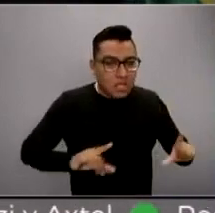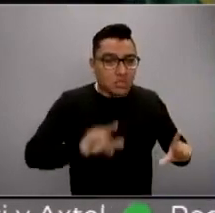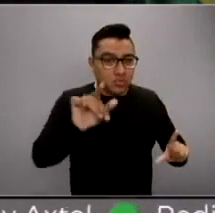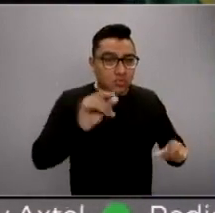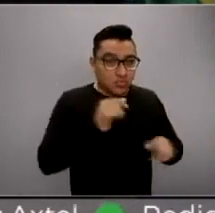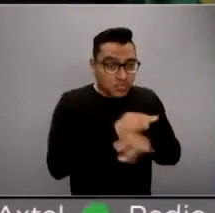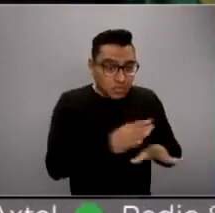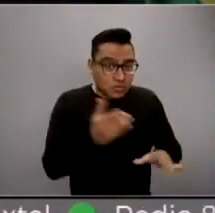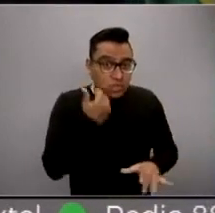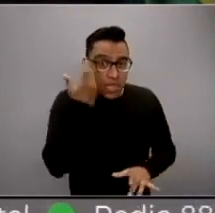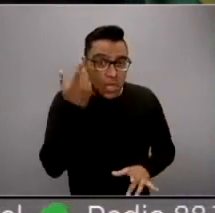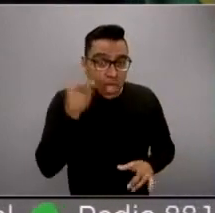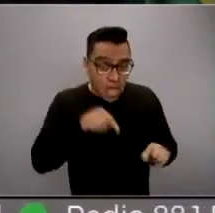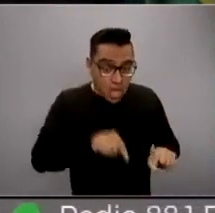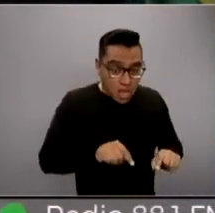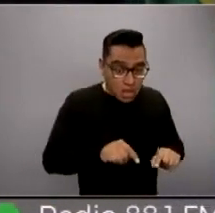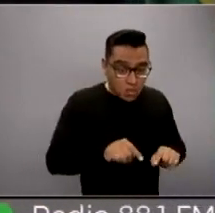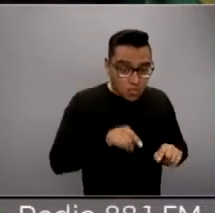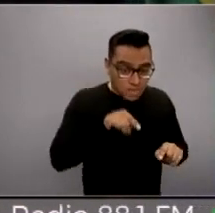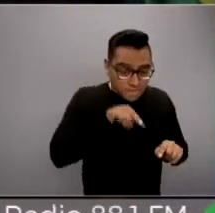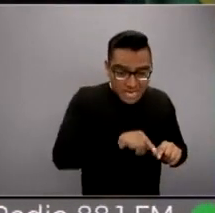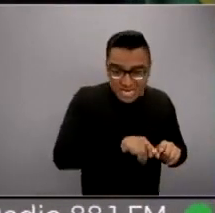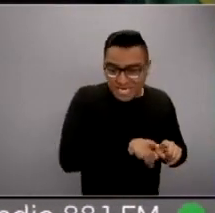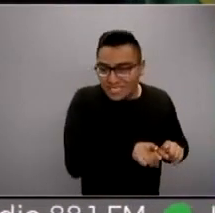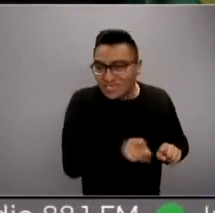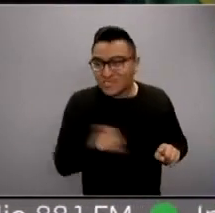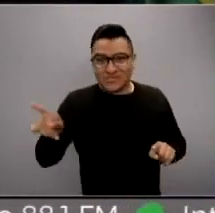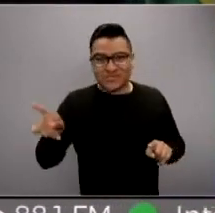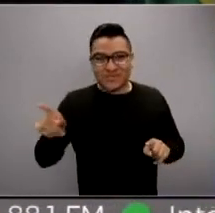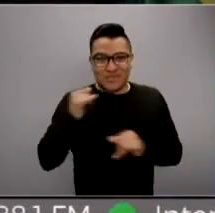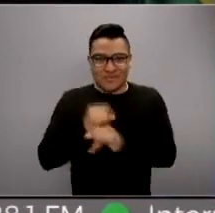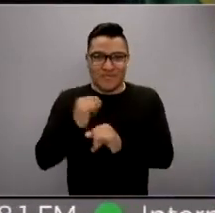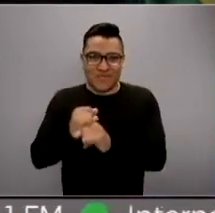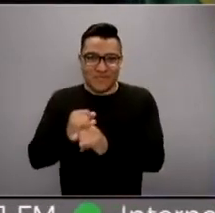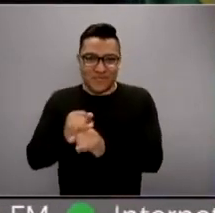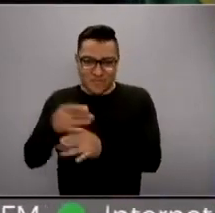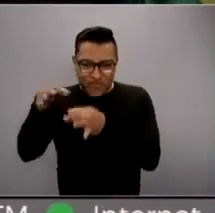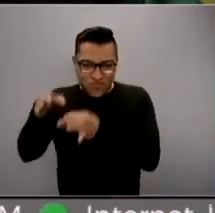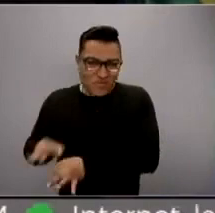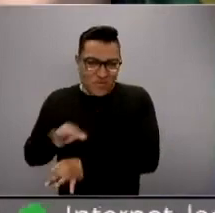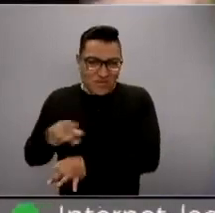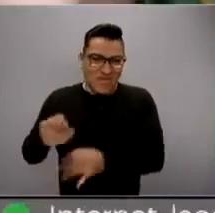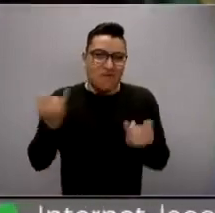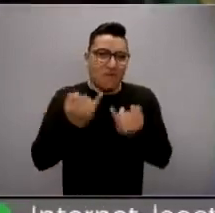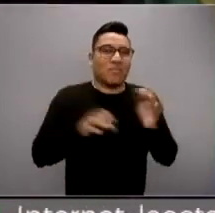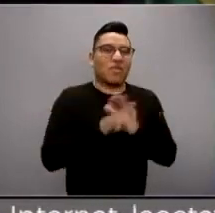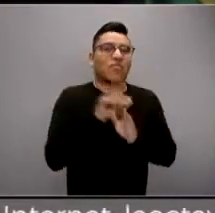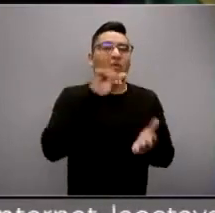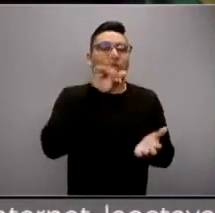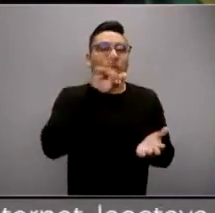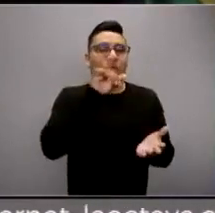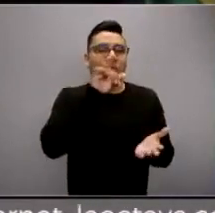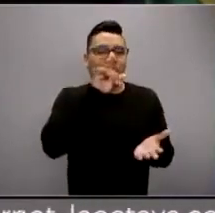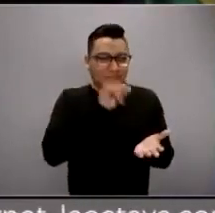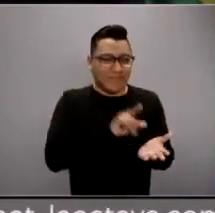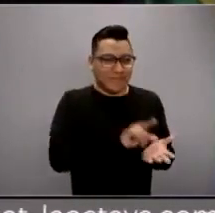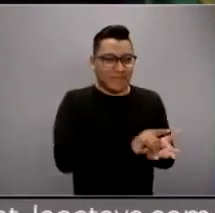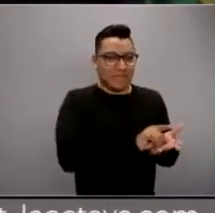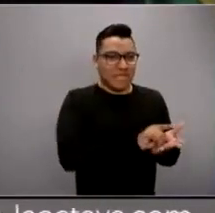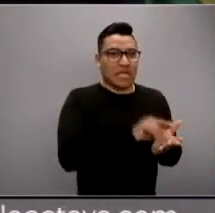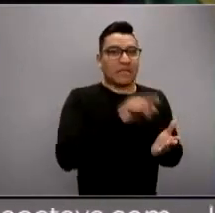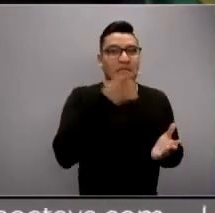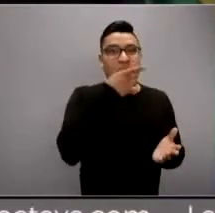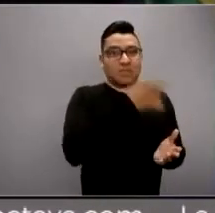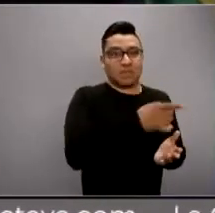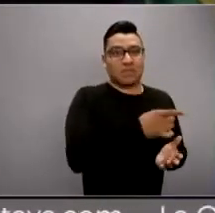acá a la fuente, a la OMS. Lo mismo Twitter también, como que ya dijeron, no, ¿saben qué? Miren, hablen con